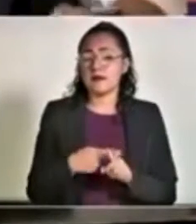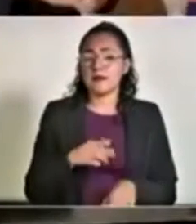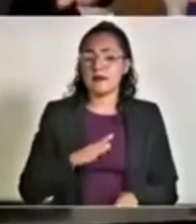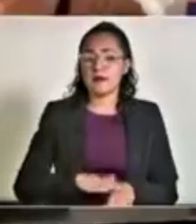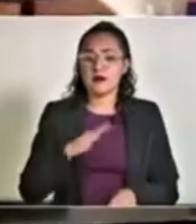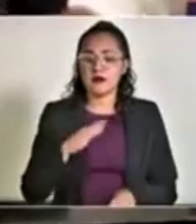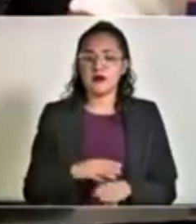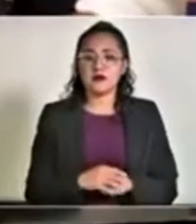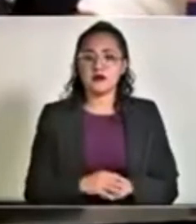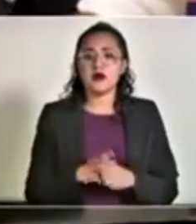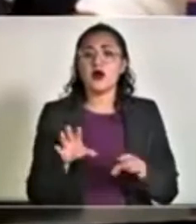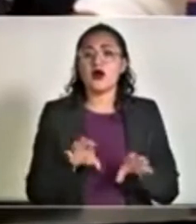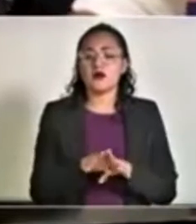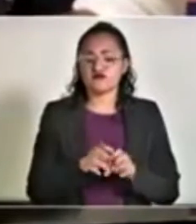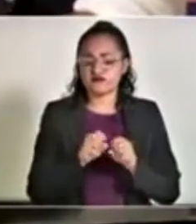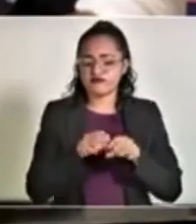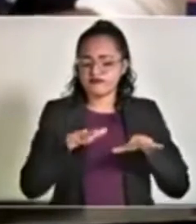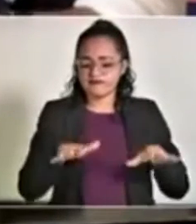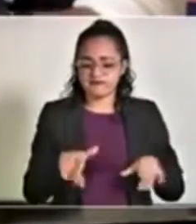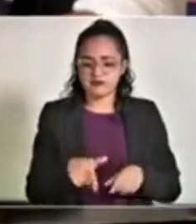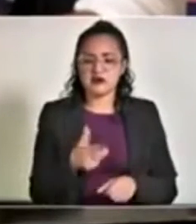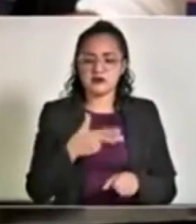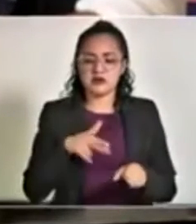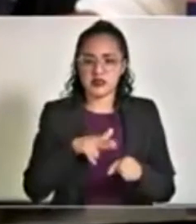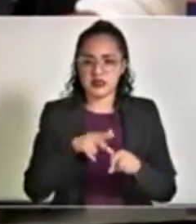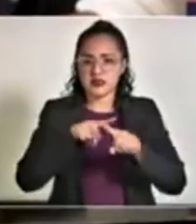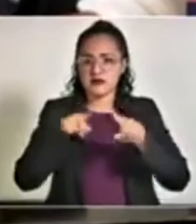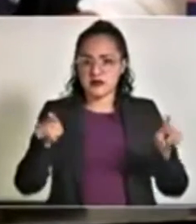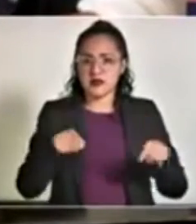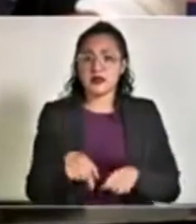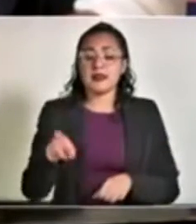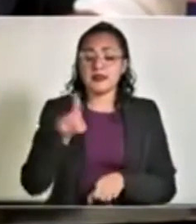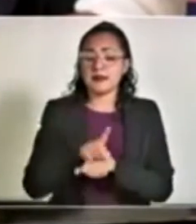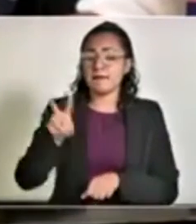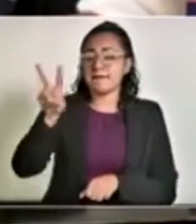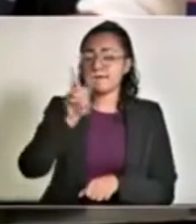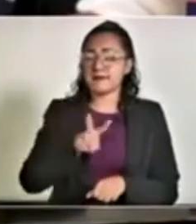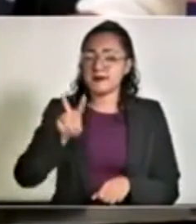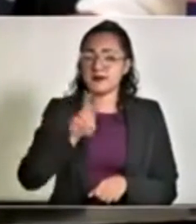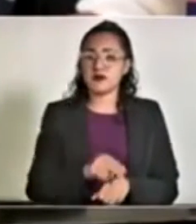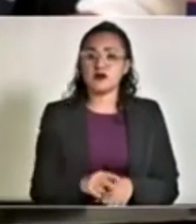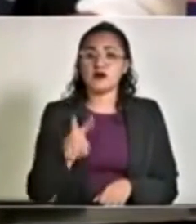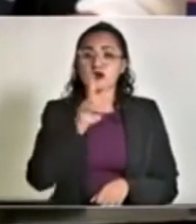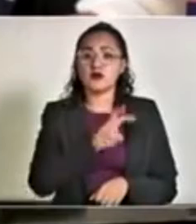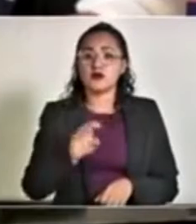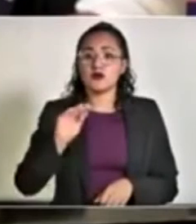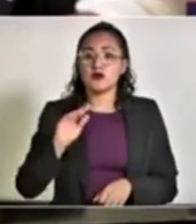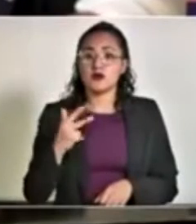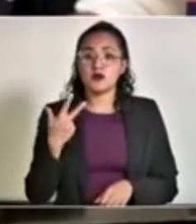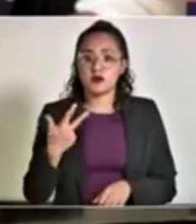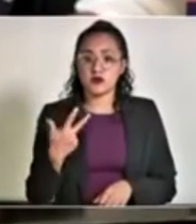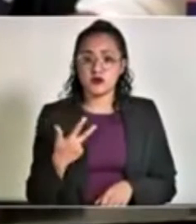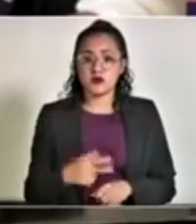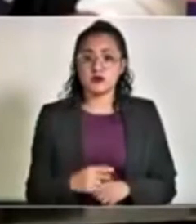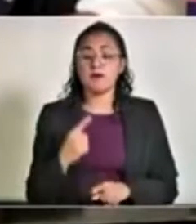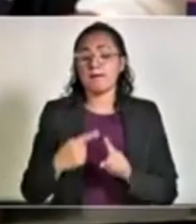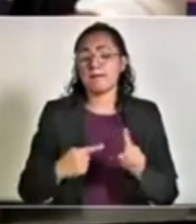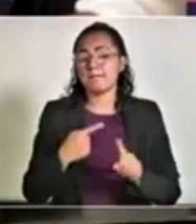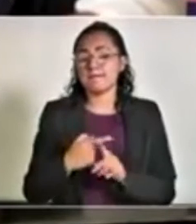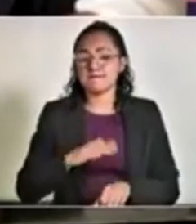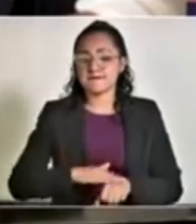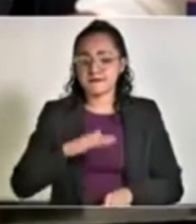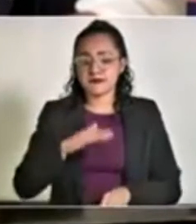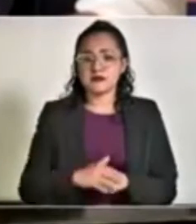repartidos de la siguiente manera. El viernes fueron 298 positivos más,